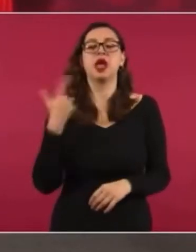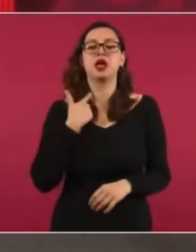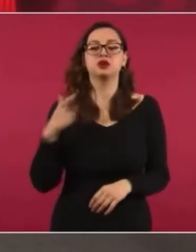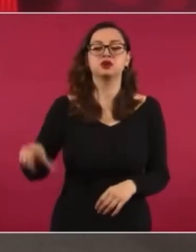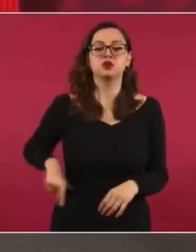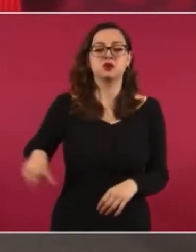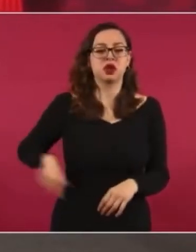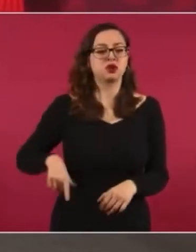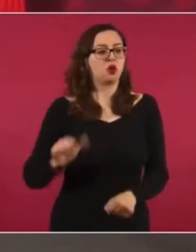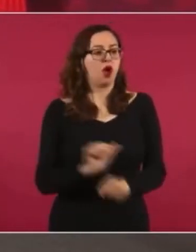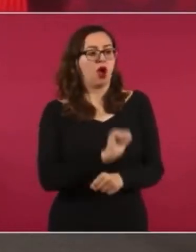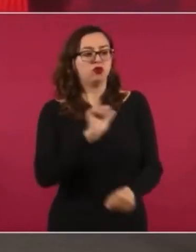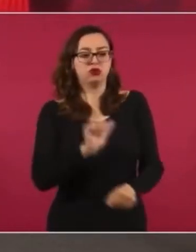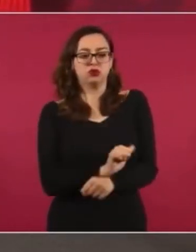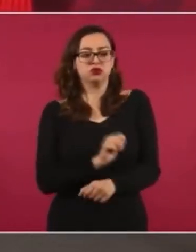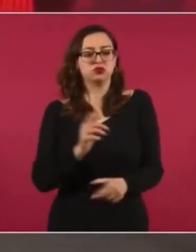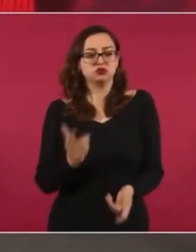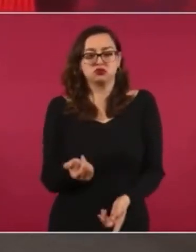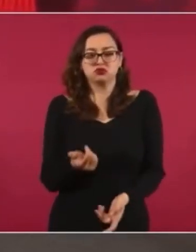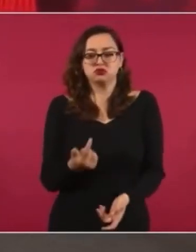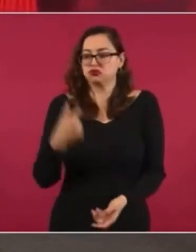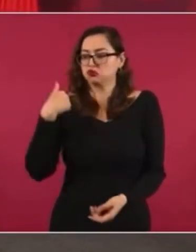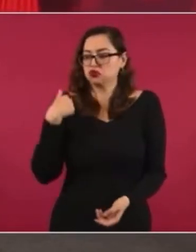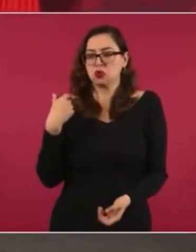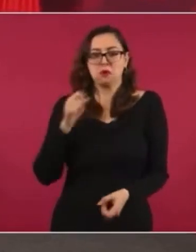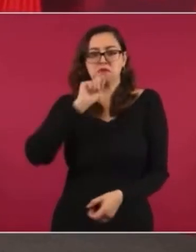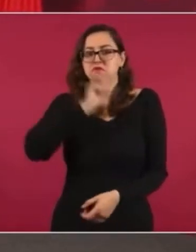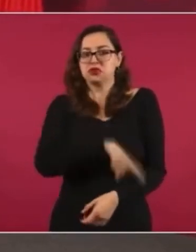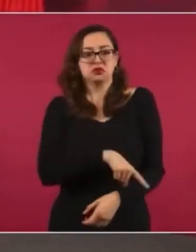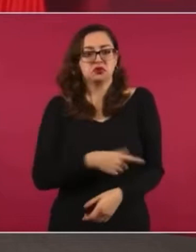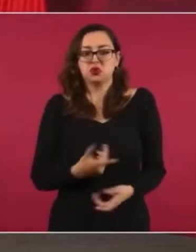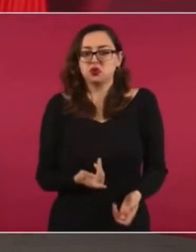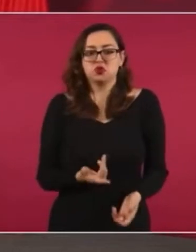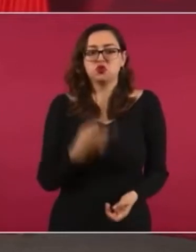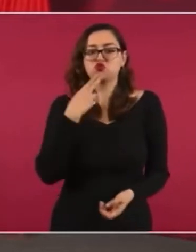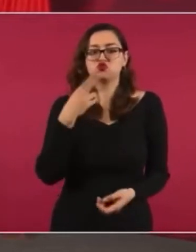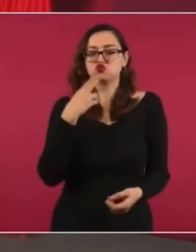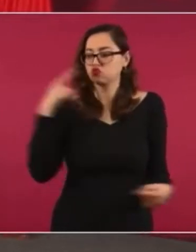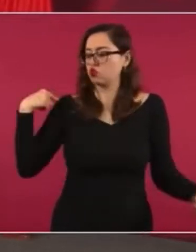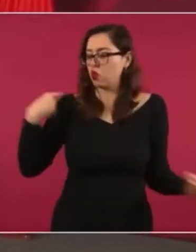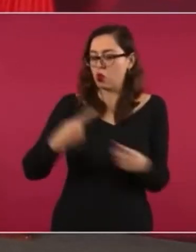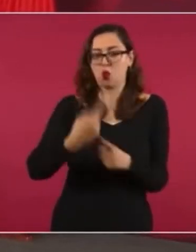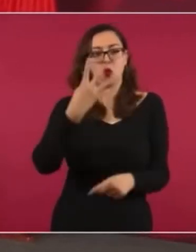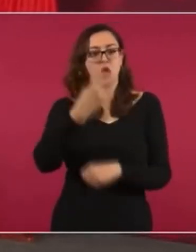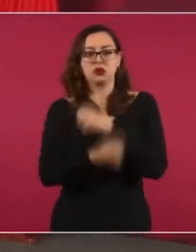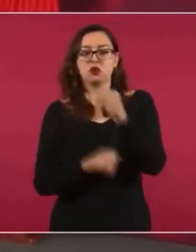desde hace cuatro años?